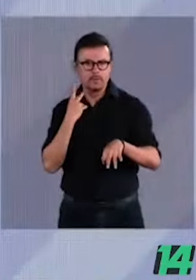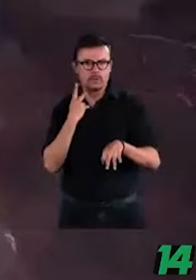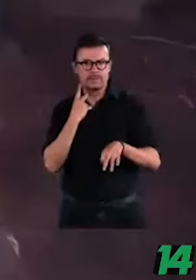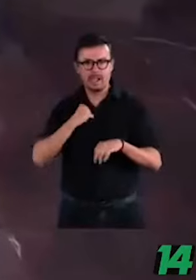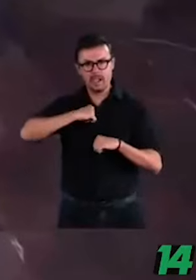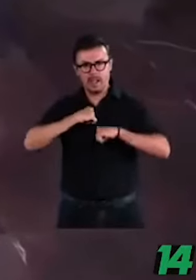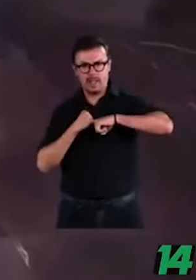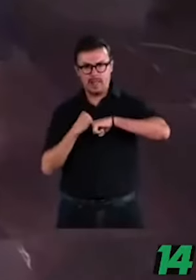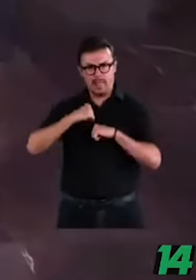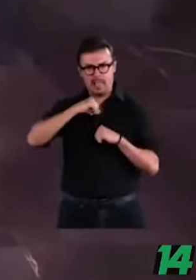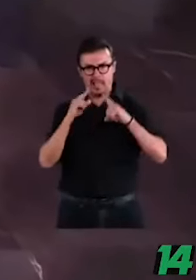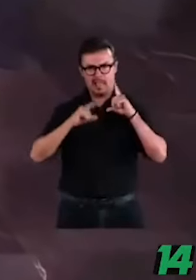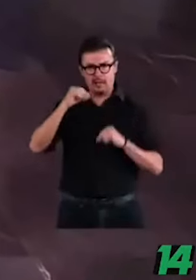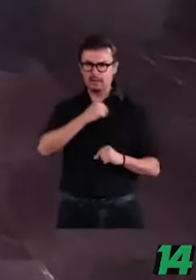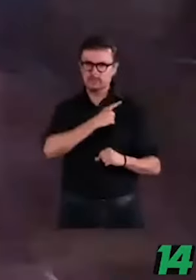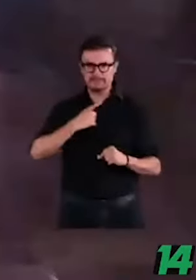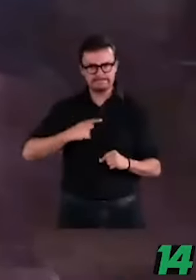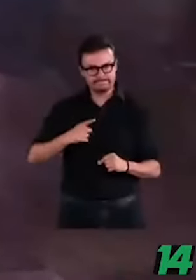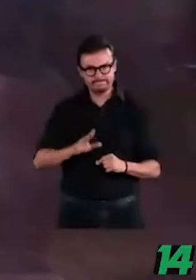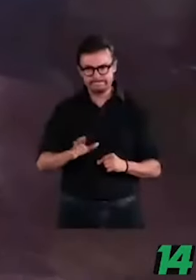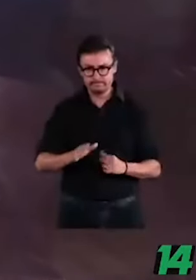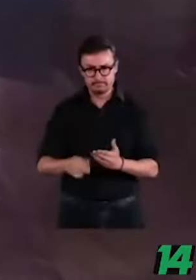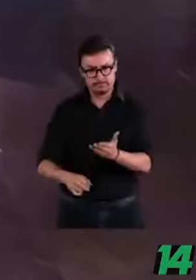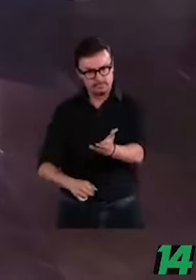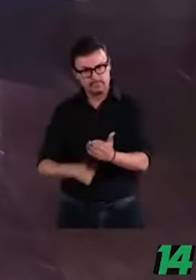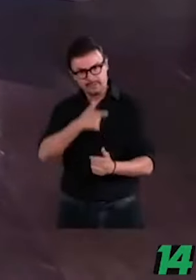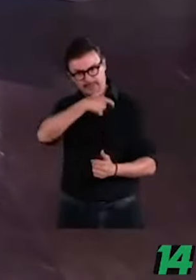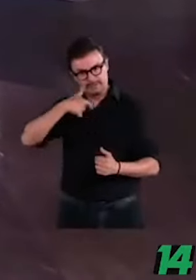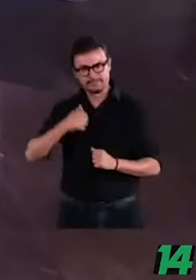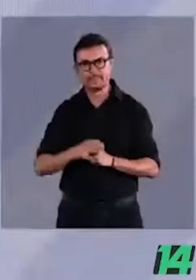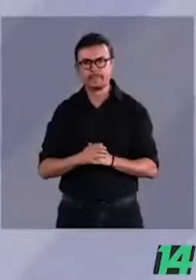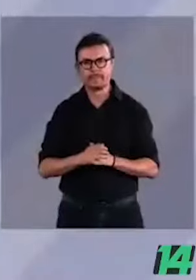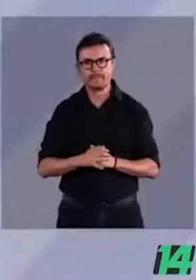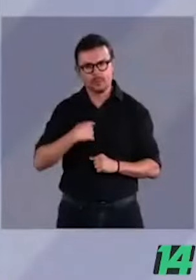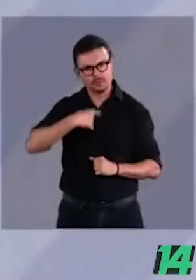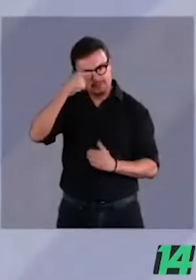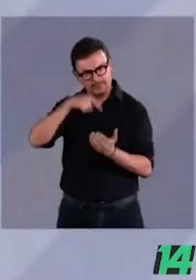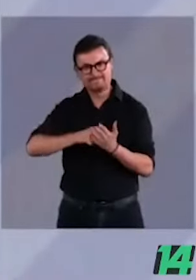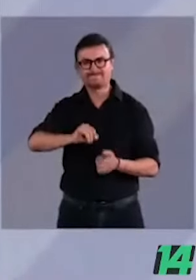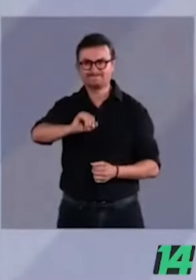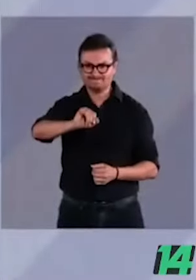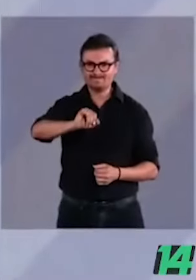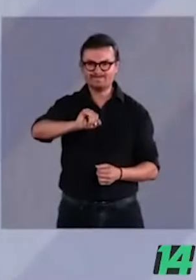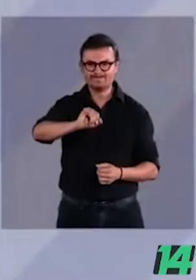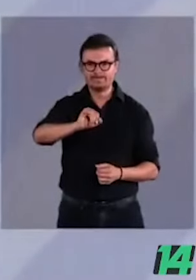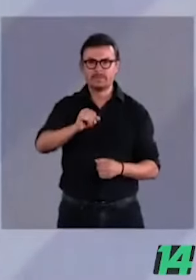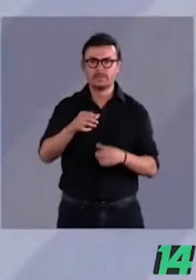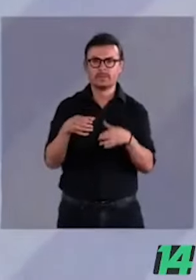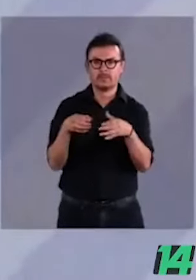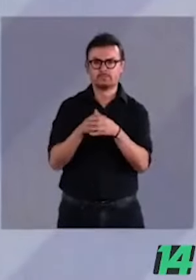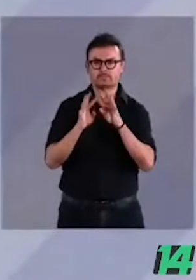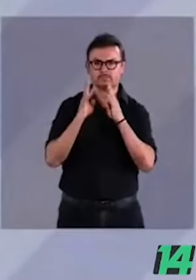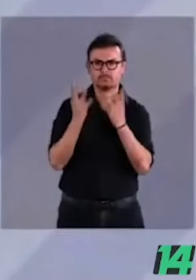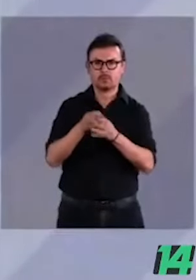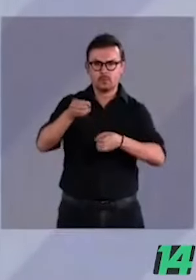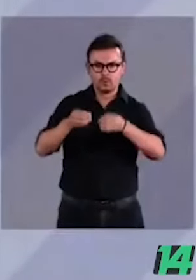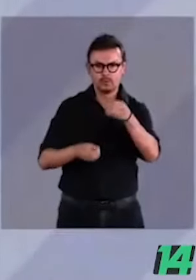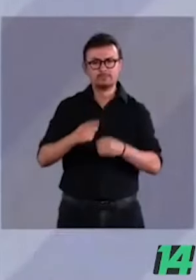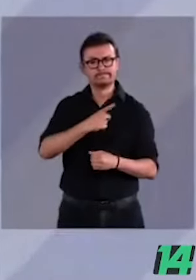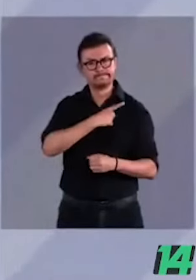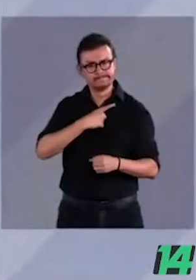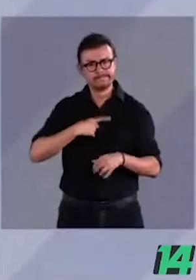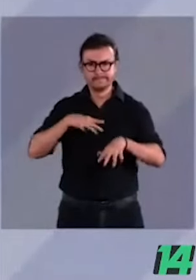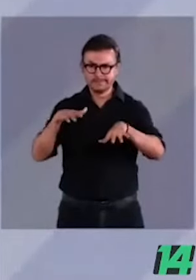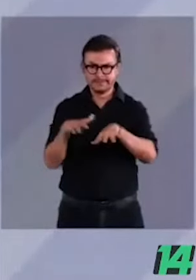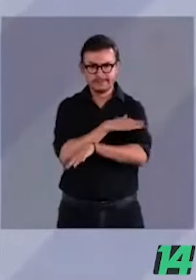Jorge, regresamos contigo, que fuiste el que hizo la pregunta. Adelante. Sí, yo creo que sí tiene que haber una reforma del Poder Judicial, pero no una que vulnere su autonomía,